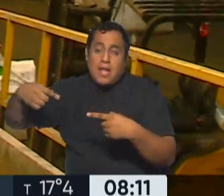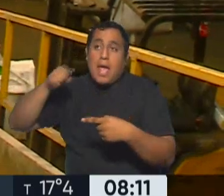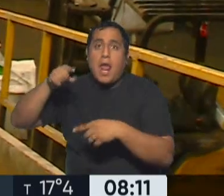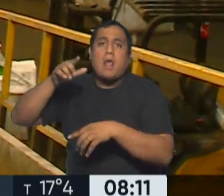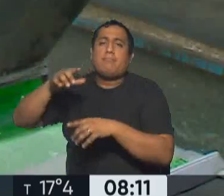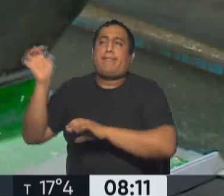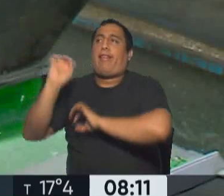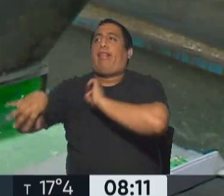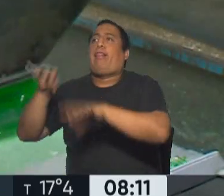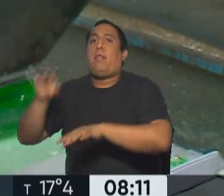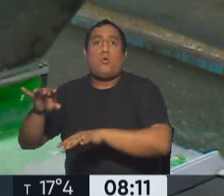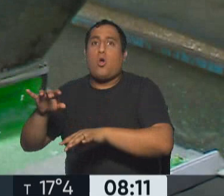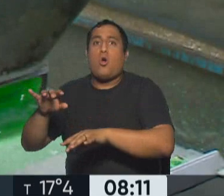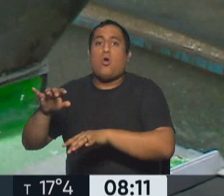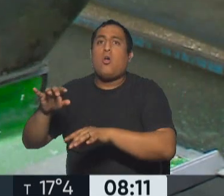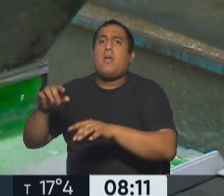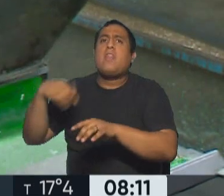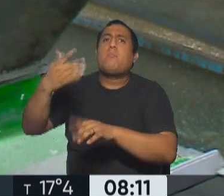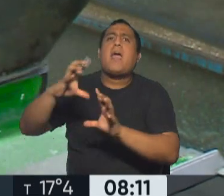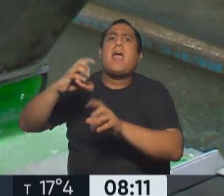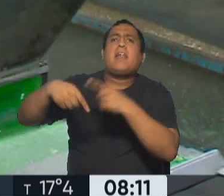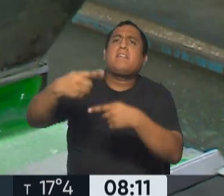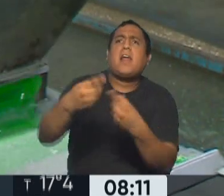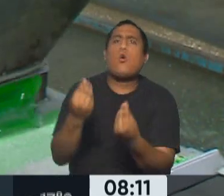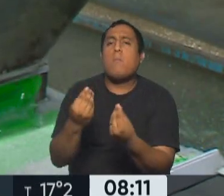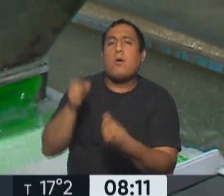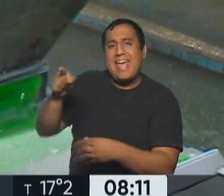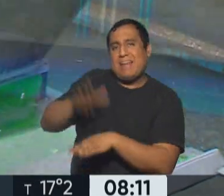su reciclado y sobre lo que pasa después con ese envase. Gracias. Gracias. Gracias. Gracias.